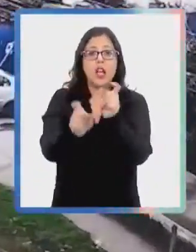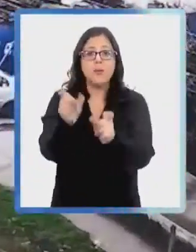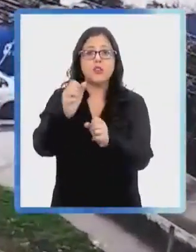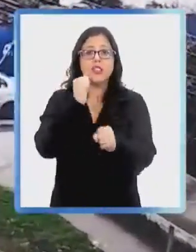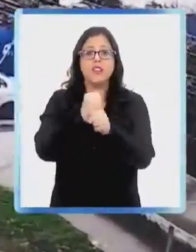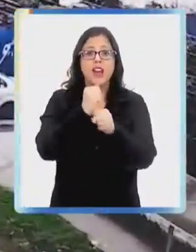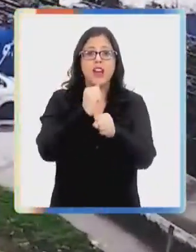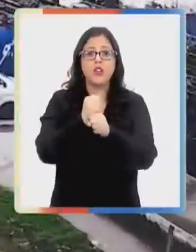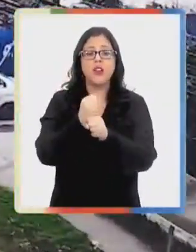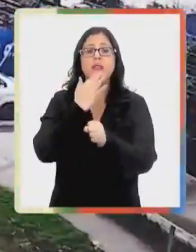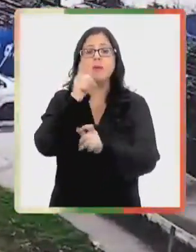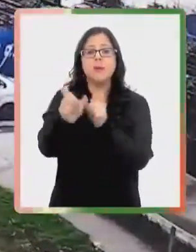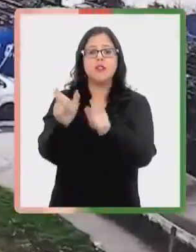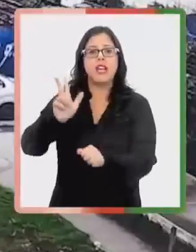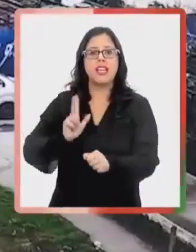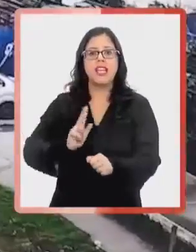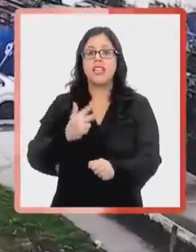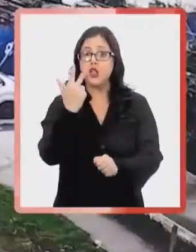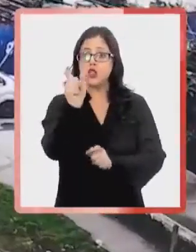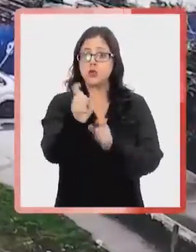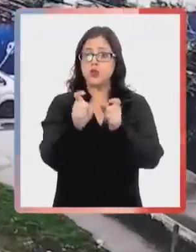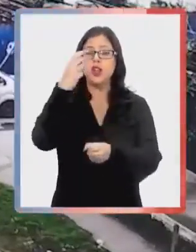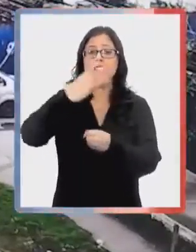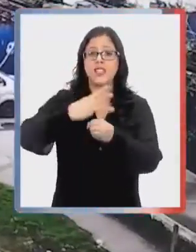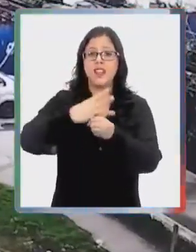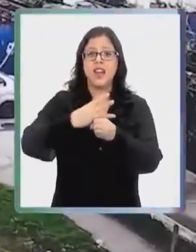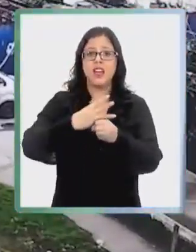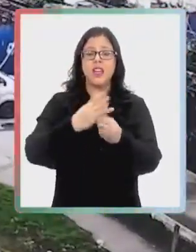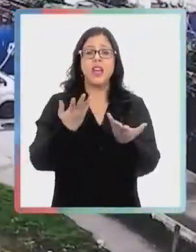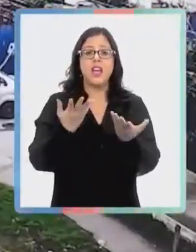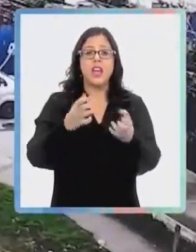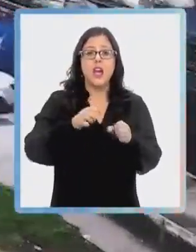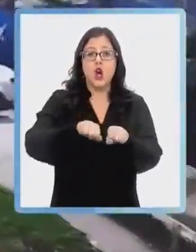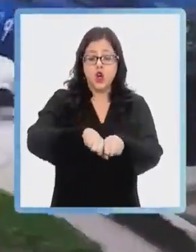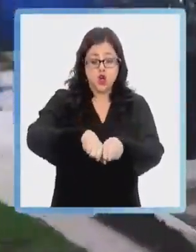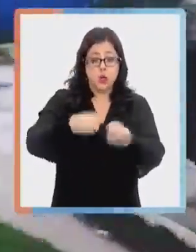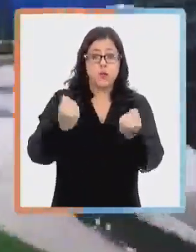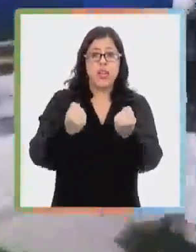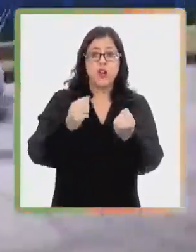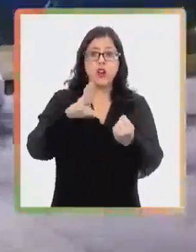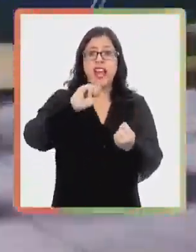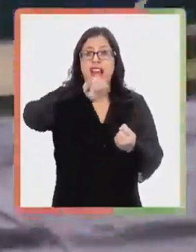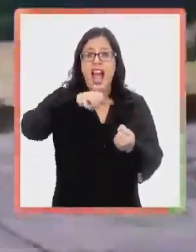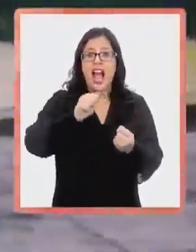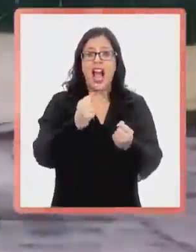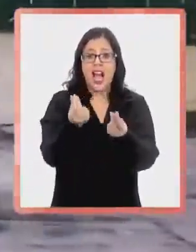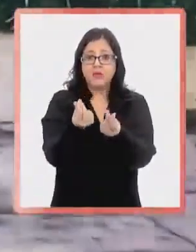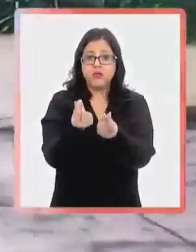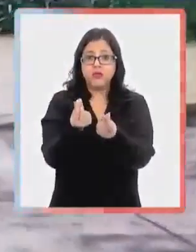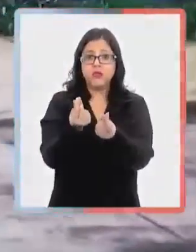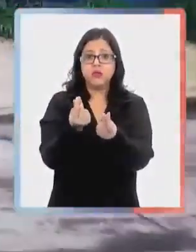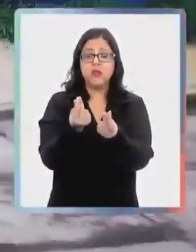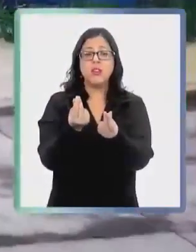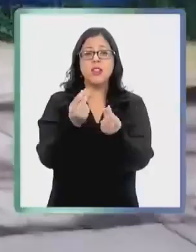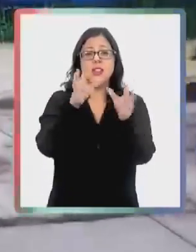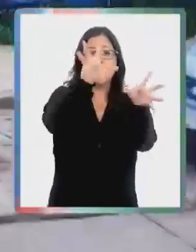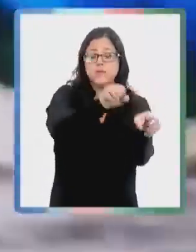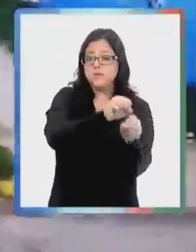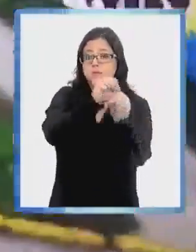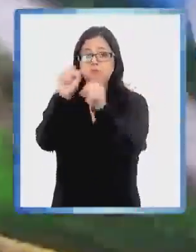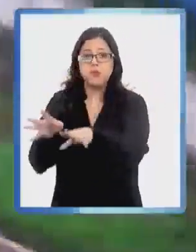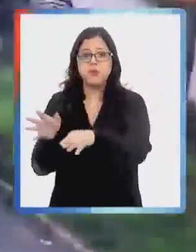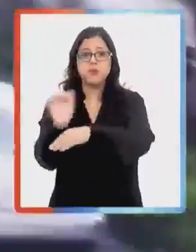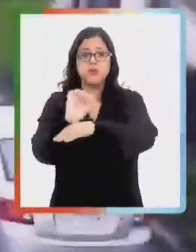adultos mayores. Rompieron las cajas con un cable acerado y escaparon en una camioneta con 80 millones de pesos. Durante su huida